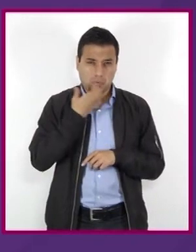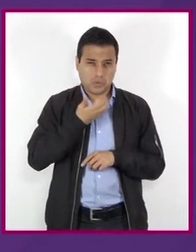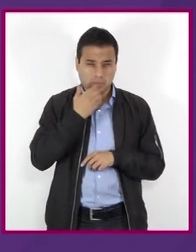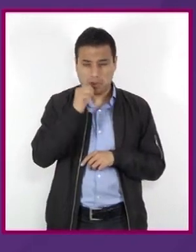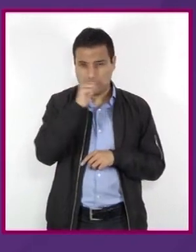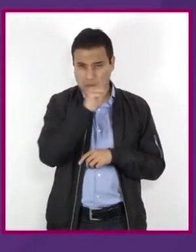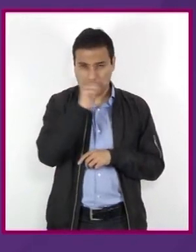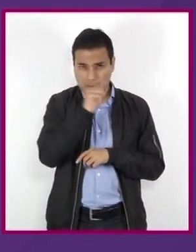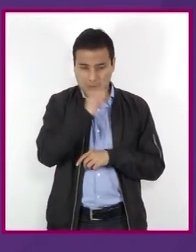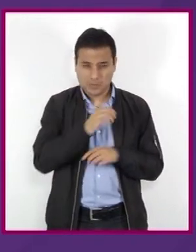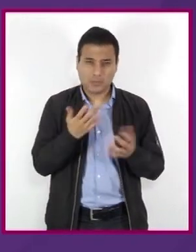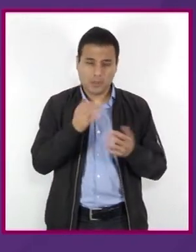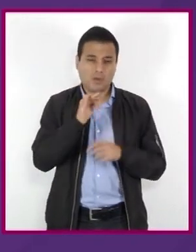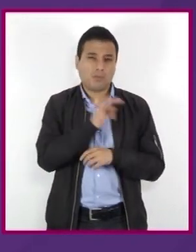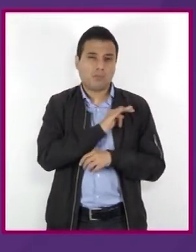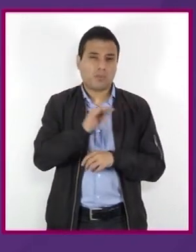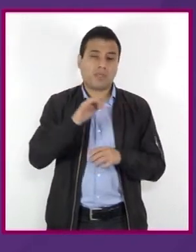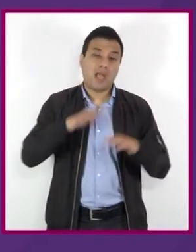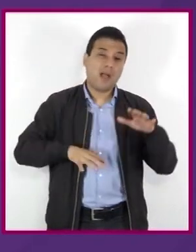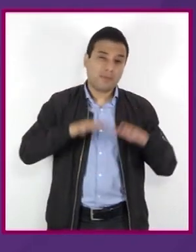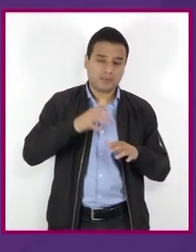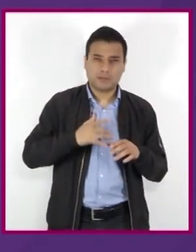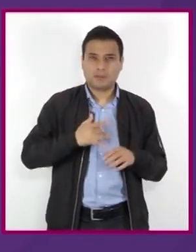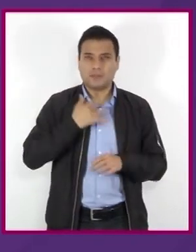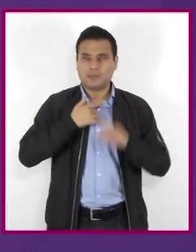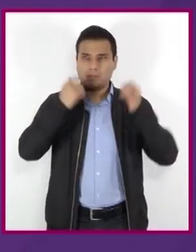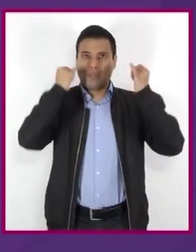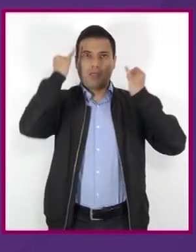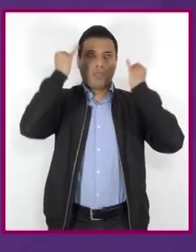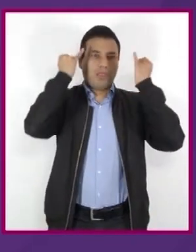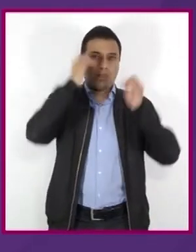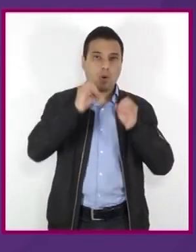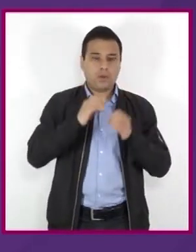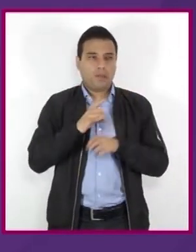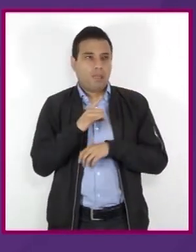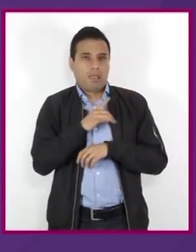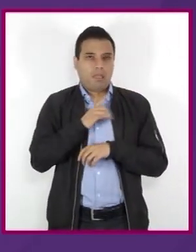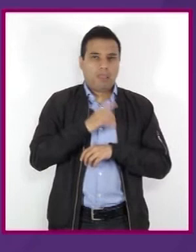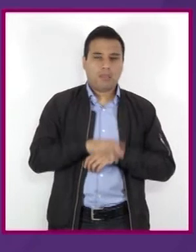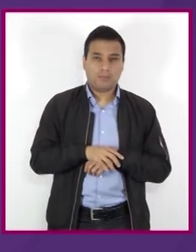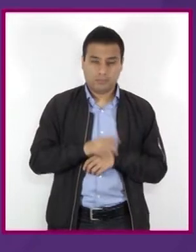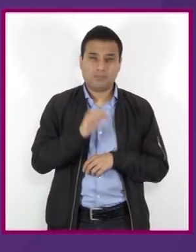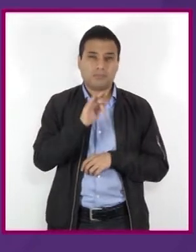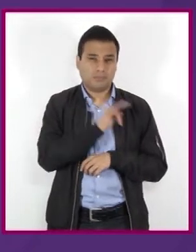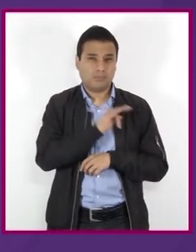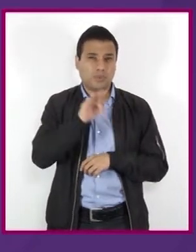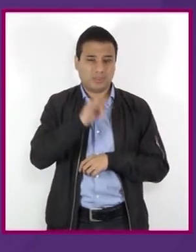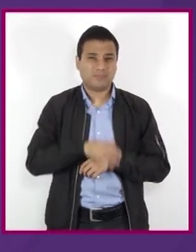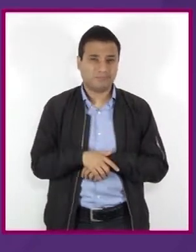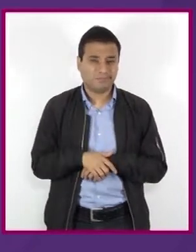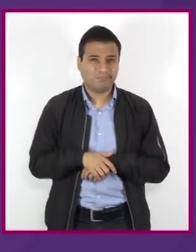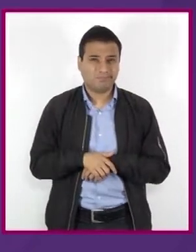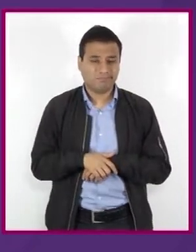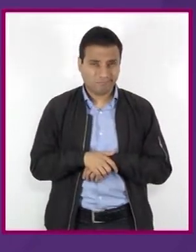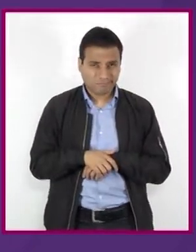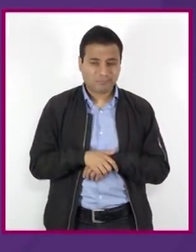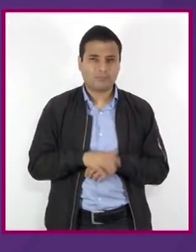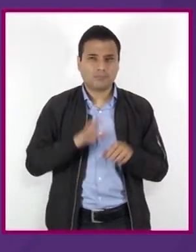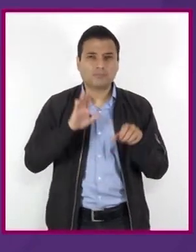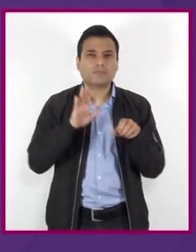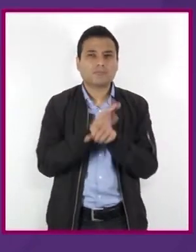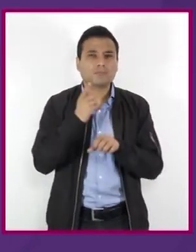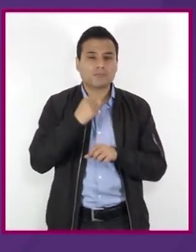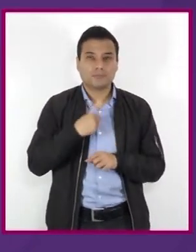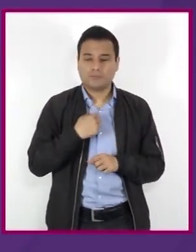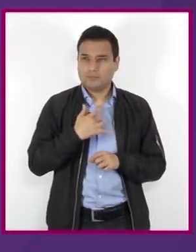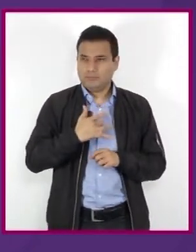experimentar episodios de psicosis y sufrir paranoia, por lo que pasan un periodo durante que pierden el sentido